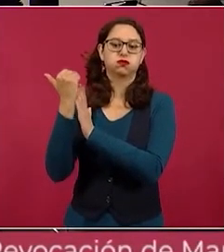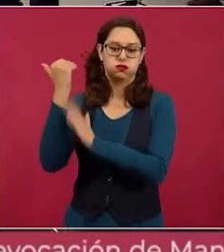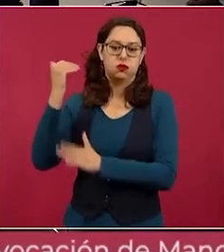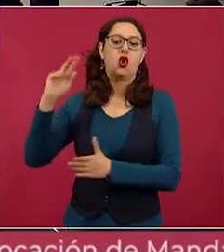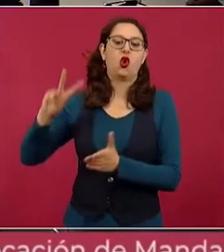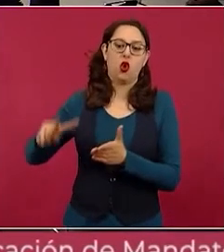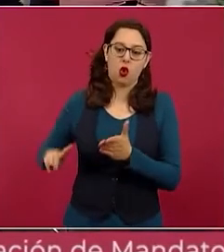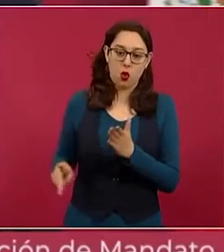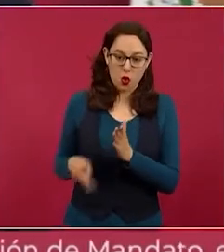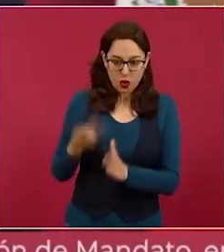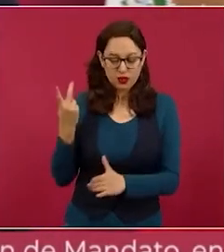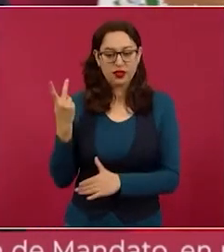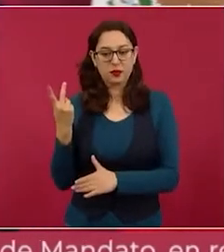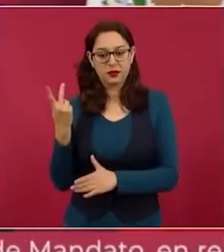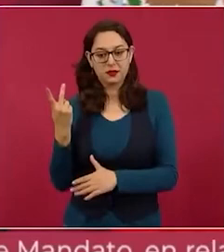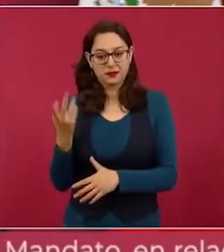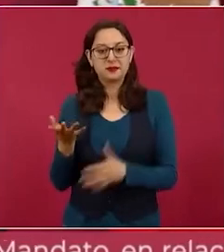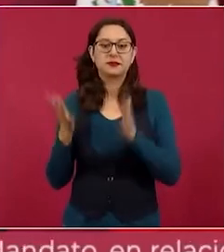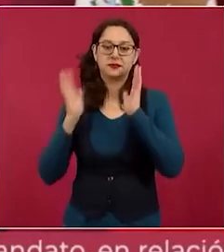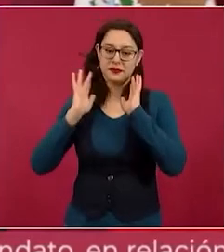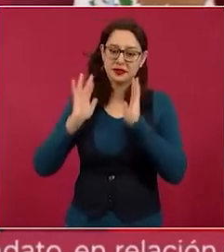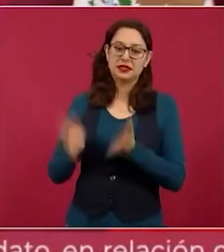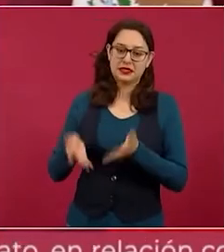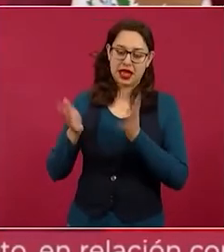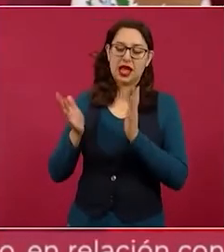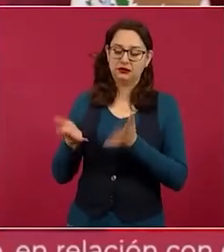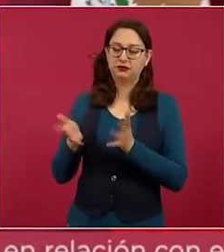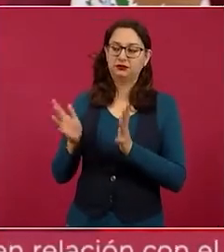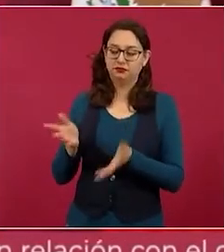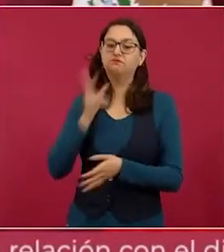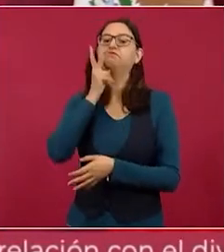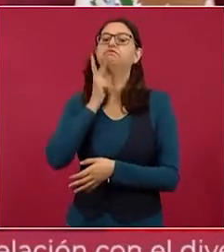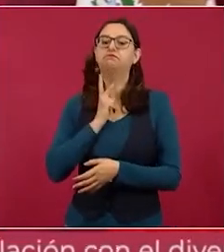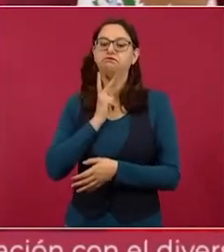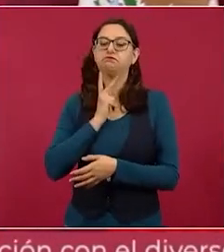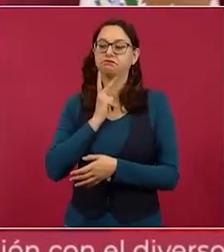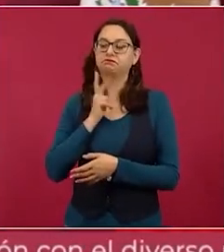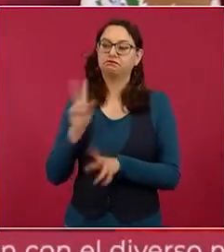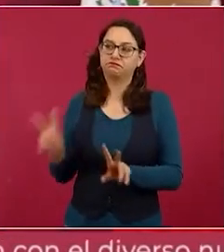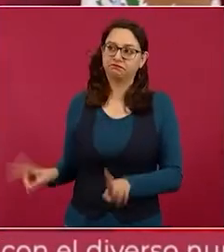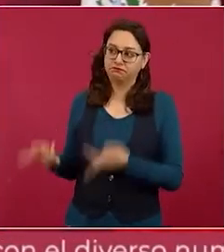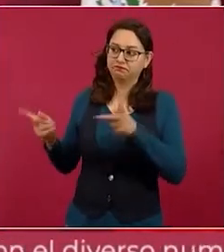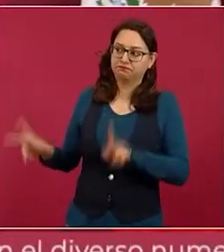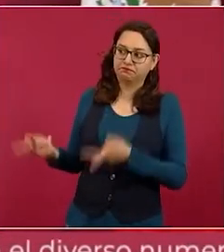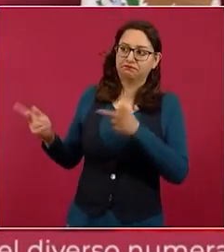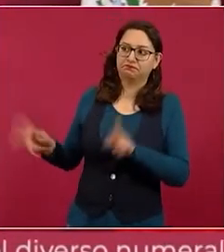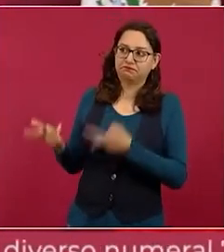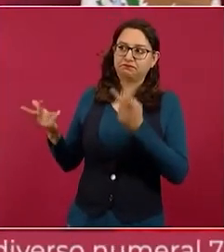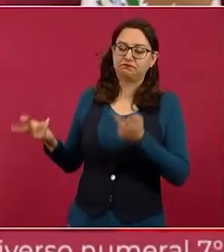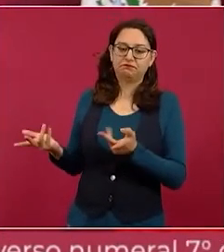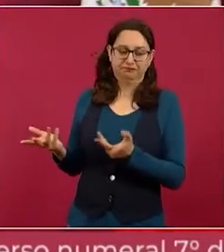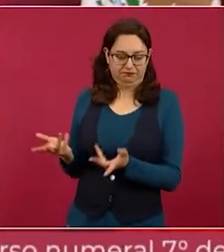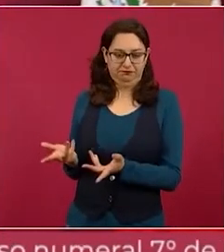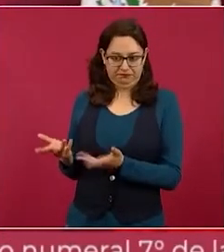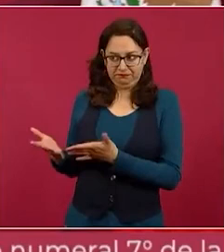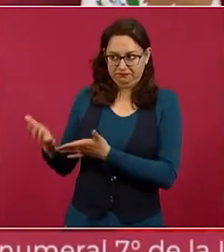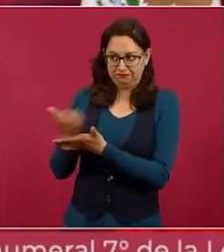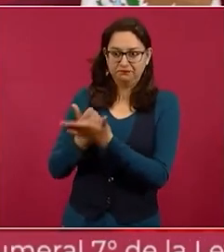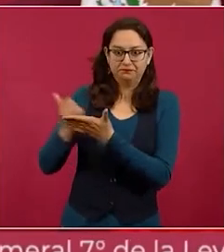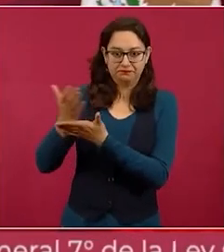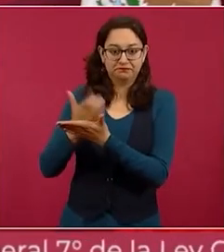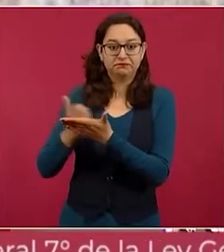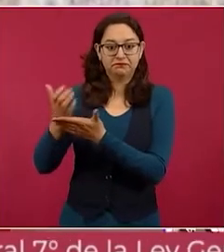Ya tenemos más petróleo cruz. y al mismo tiempo, se inició